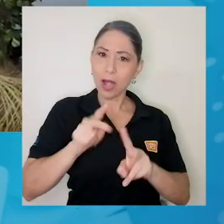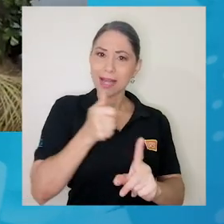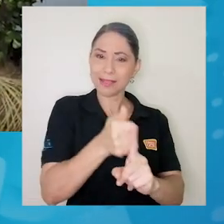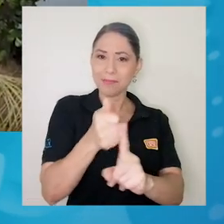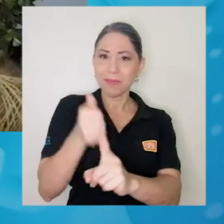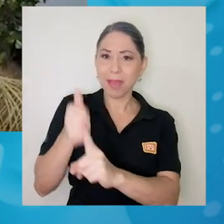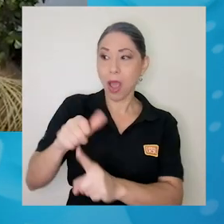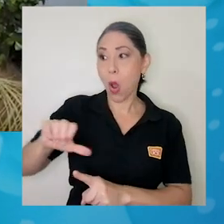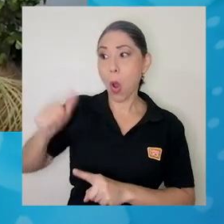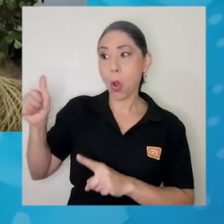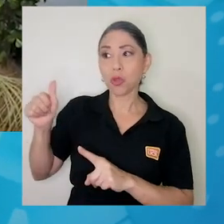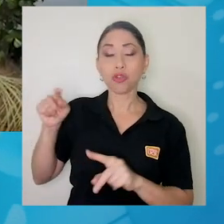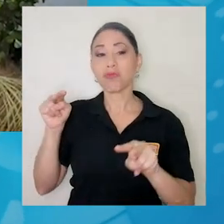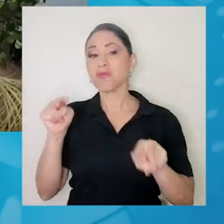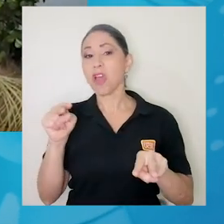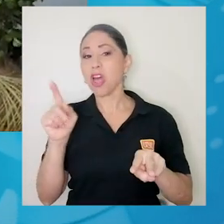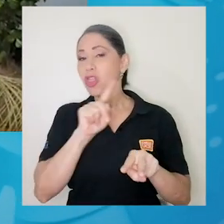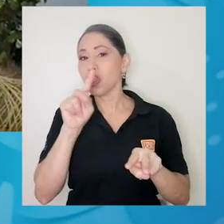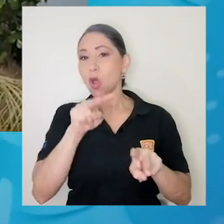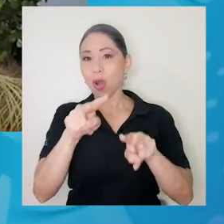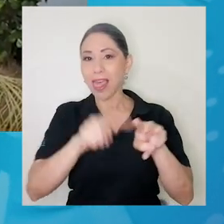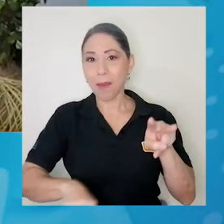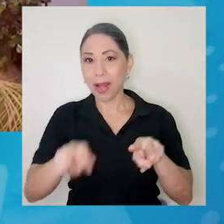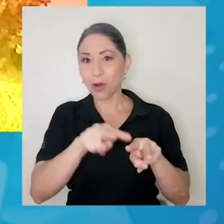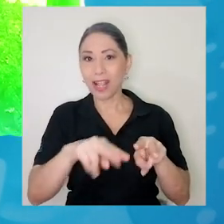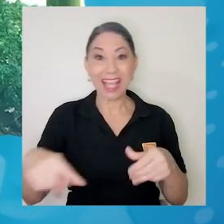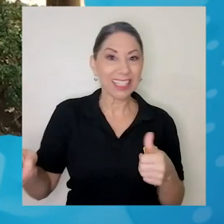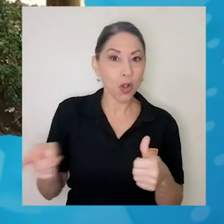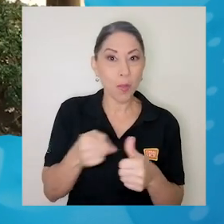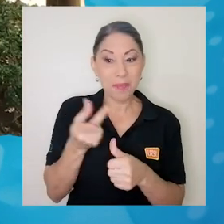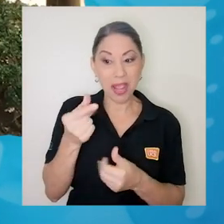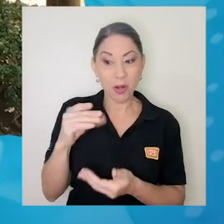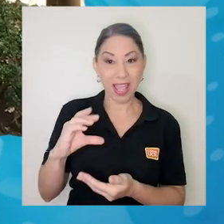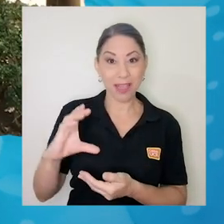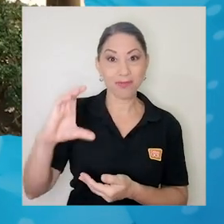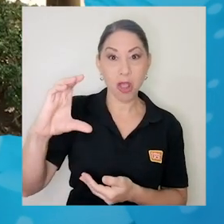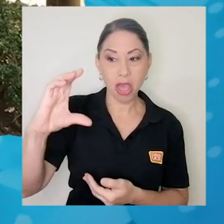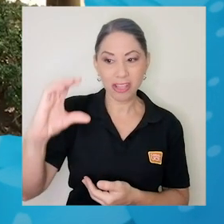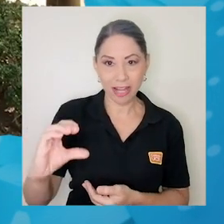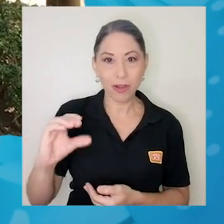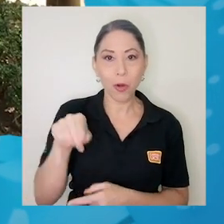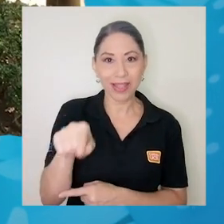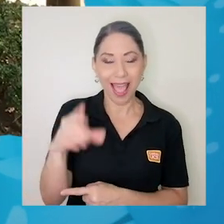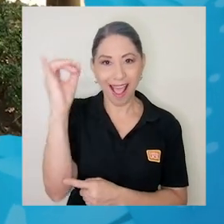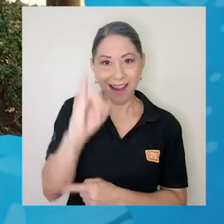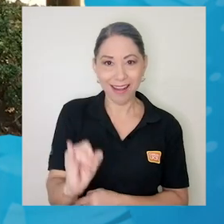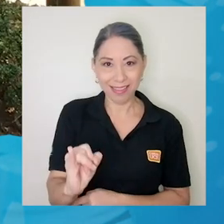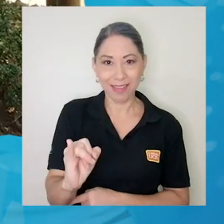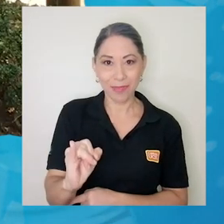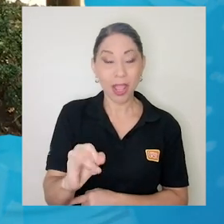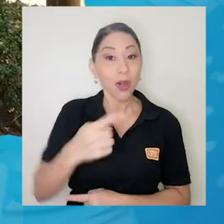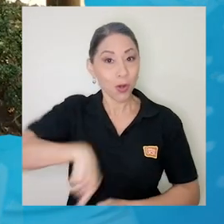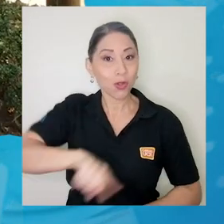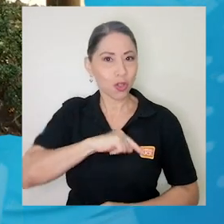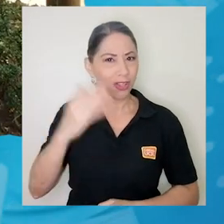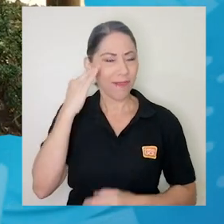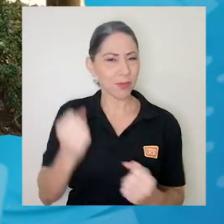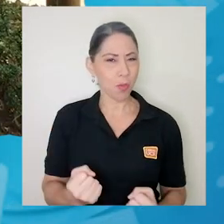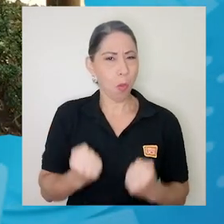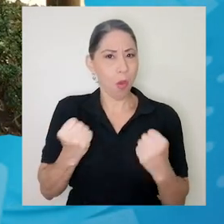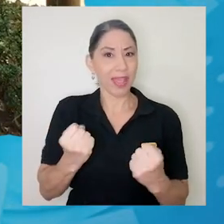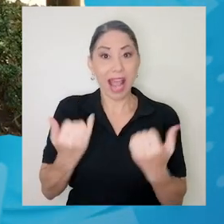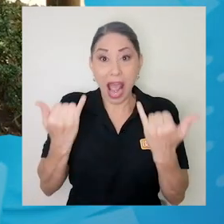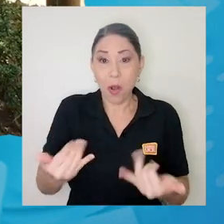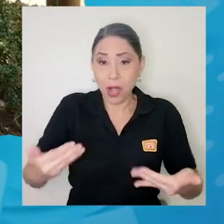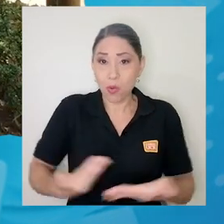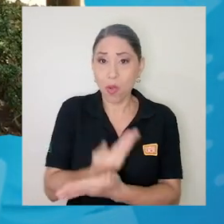no valoran lo que hacemos, es lo primero que se recorta. Pero nosotros sabemos el poder que tiene. Creo que para este nuevo paradigma de